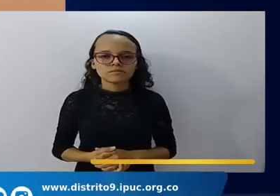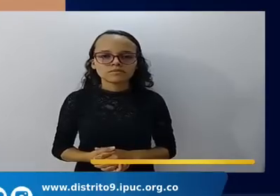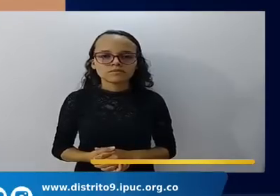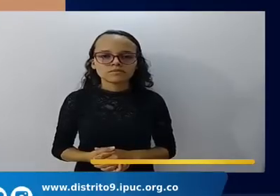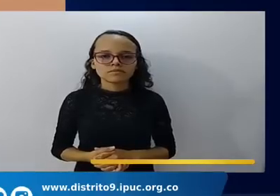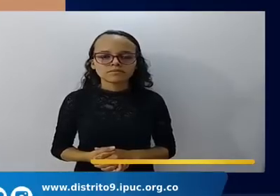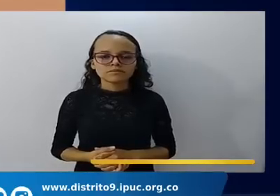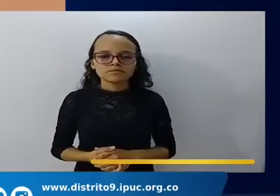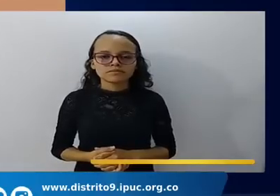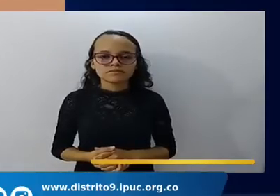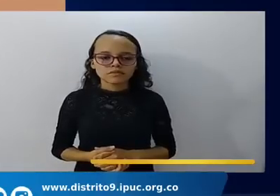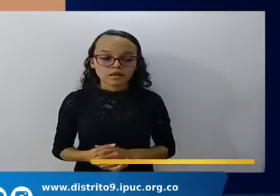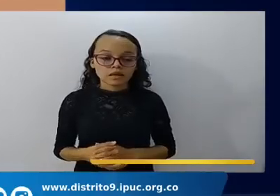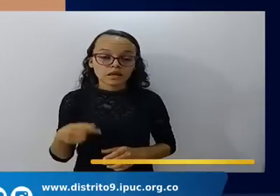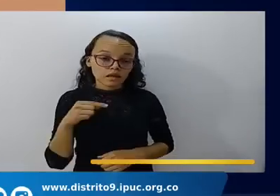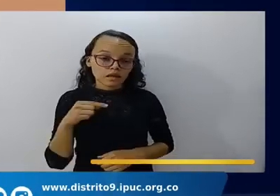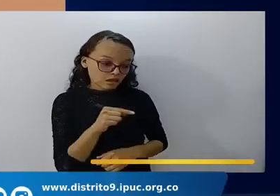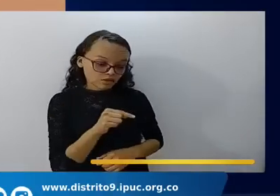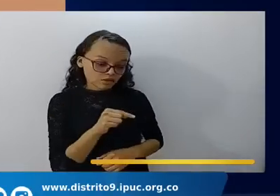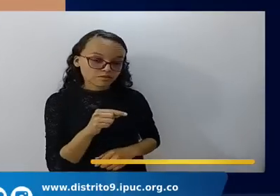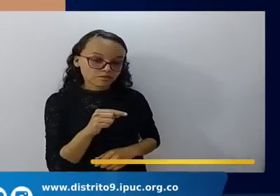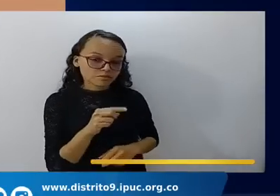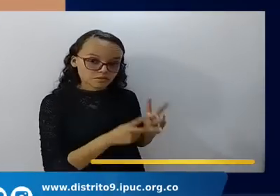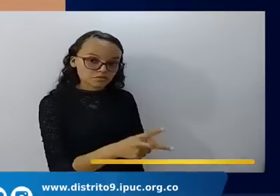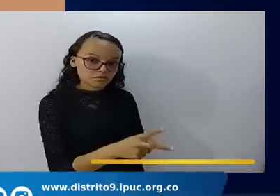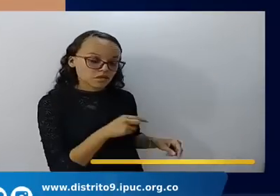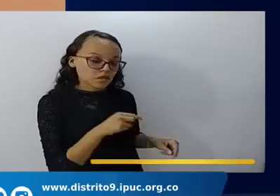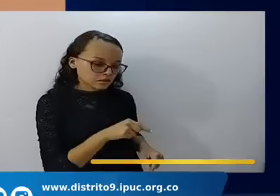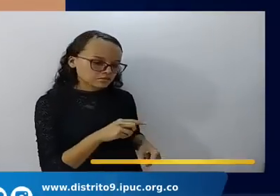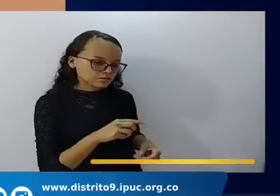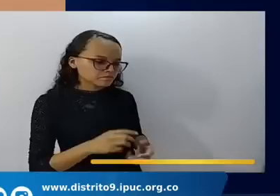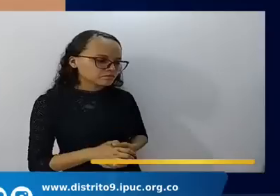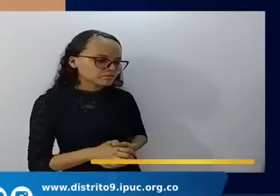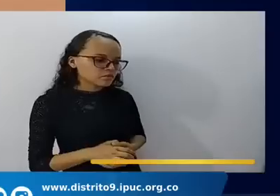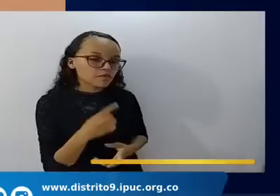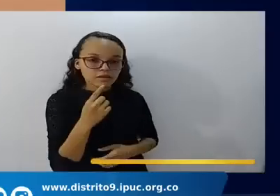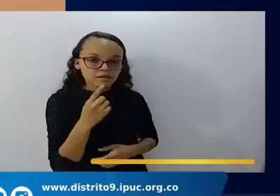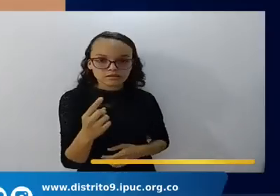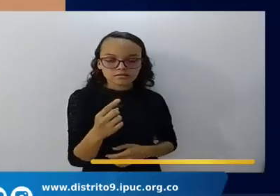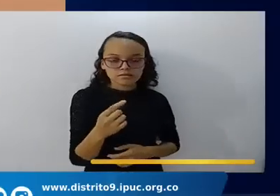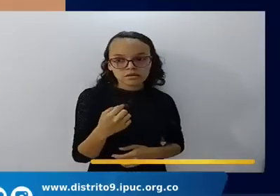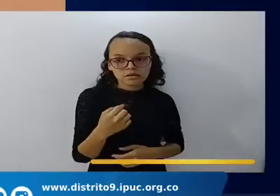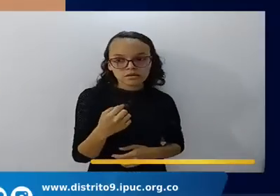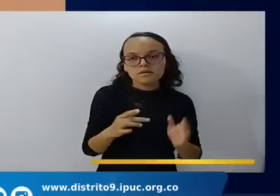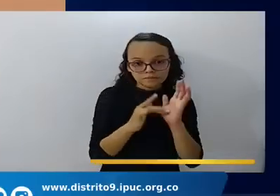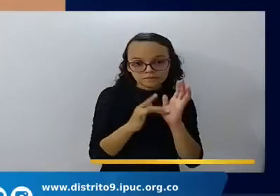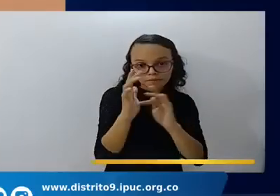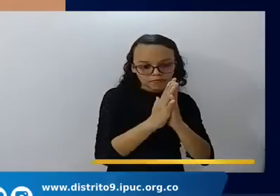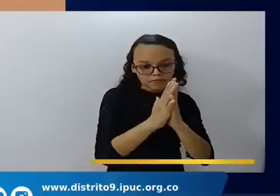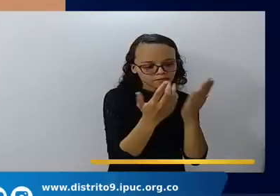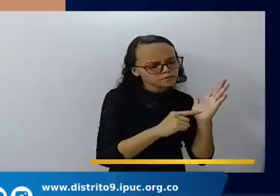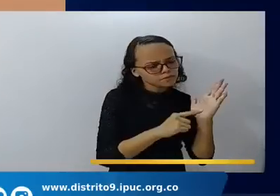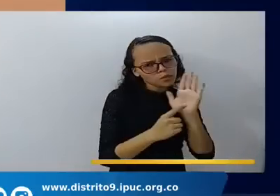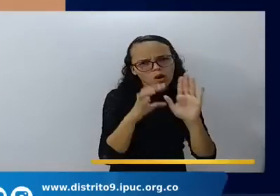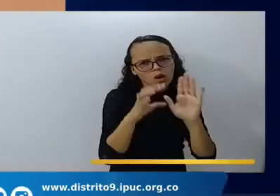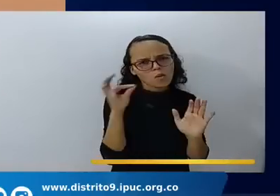confesaban que eran extranjeros y peregrinos sobre la tierra porque los que esto dicen